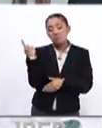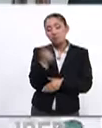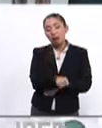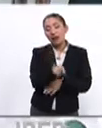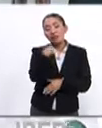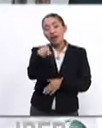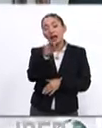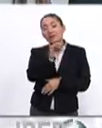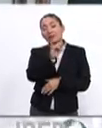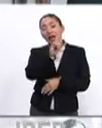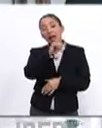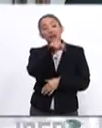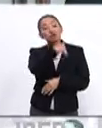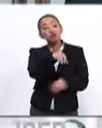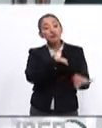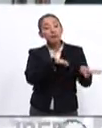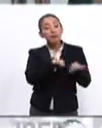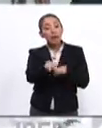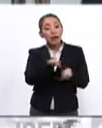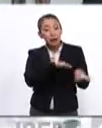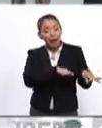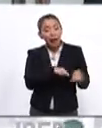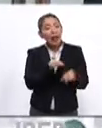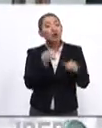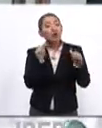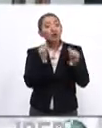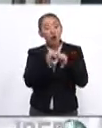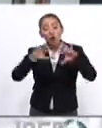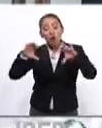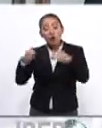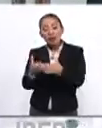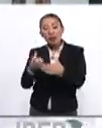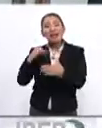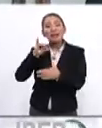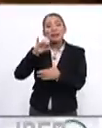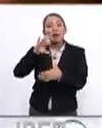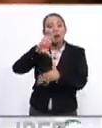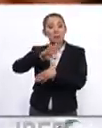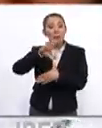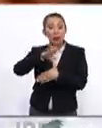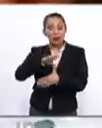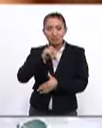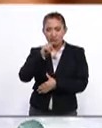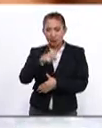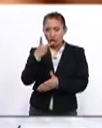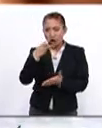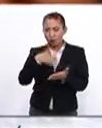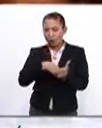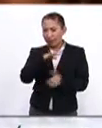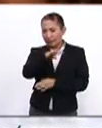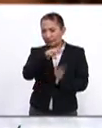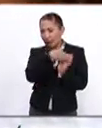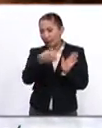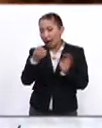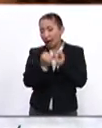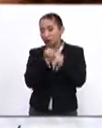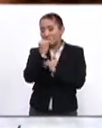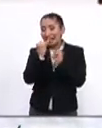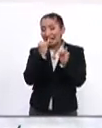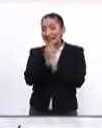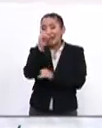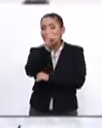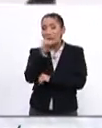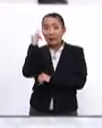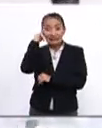también al FILAC trabajar con la comunidad iberoamericana en el marco del 2019 como año internacional